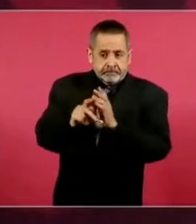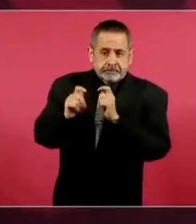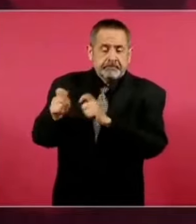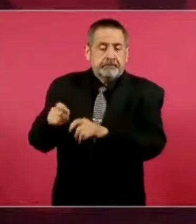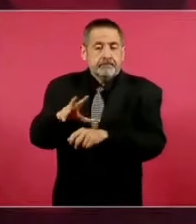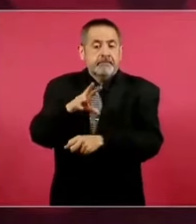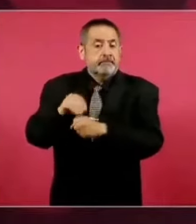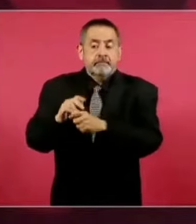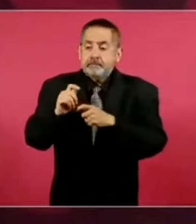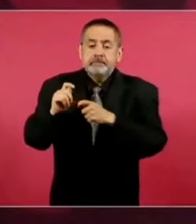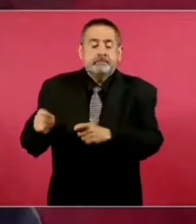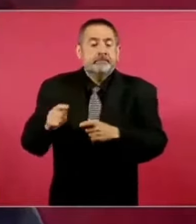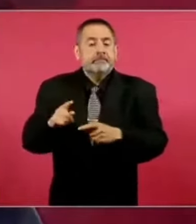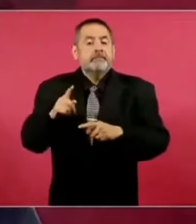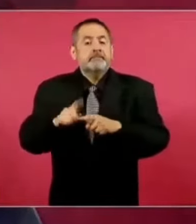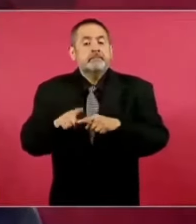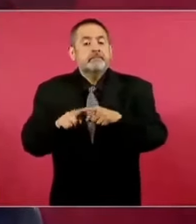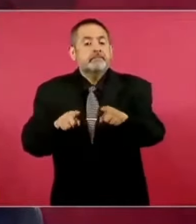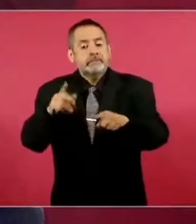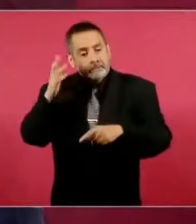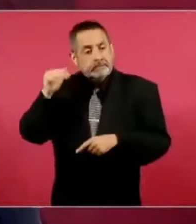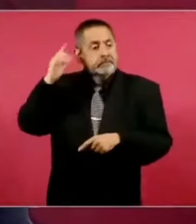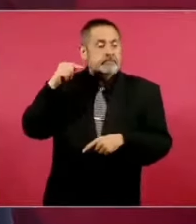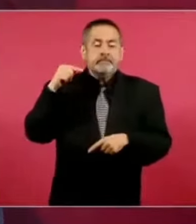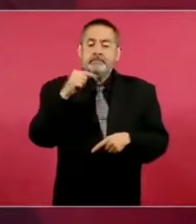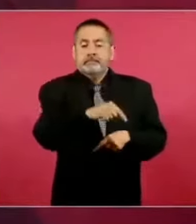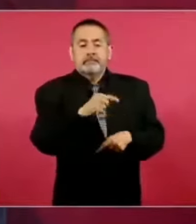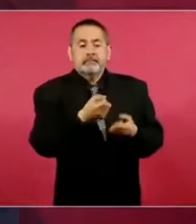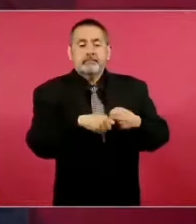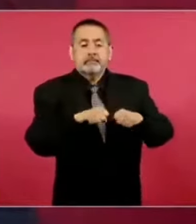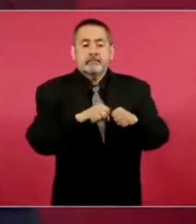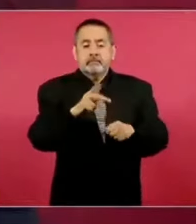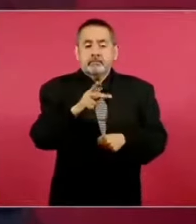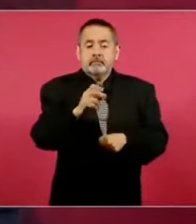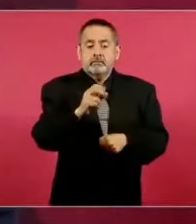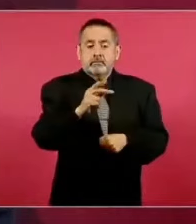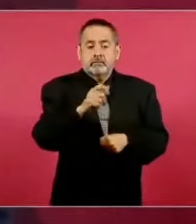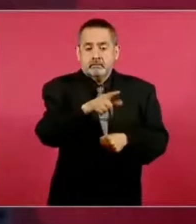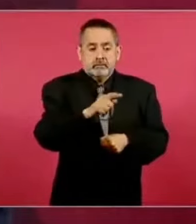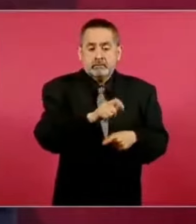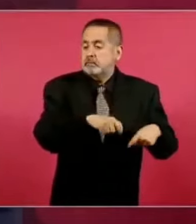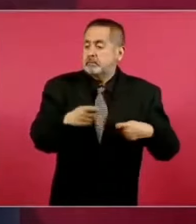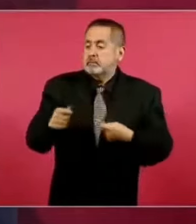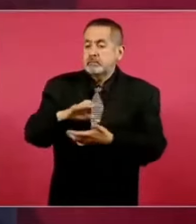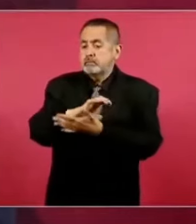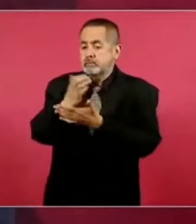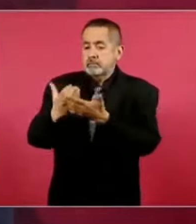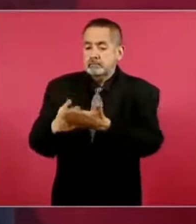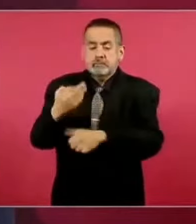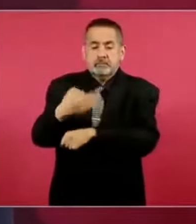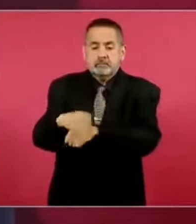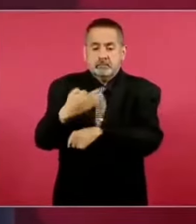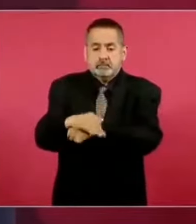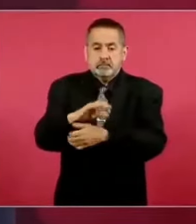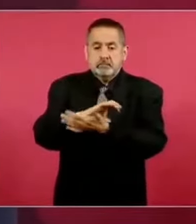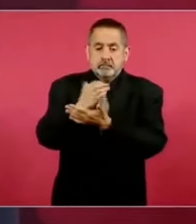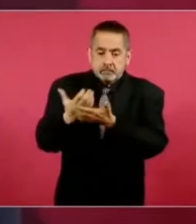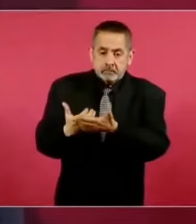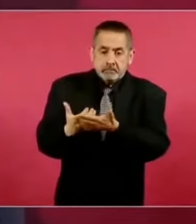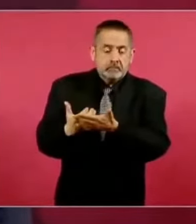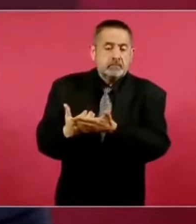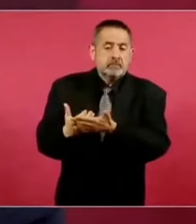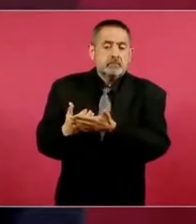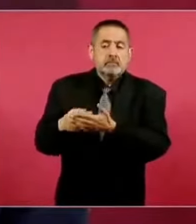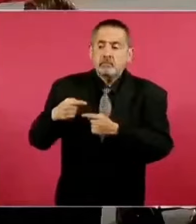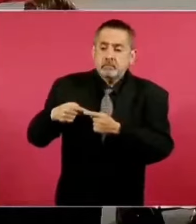lo que también hacía el Seguro Popular, personas que les daban contratos eventuales, pero que podían estar con ese contrato eventual